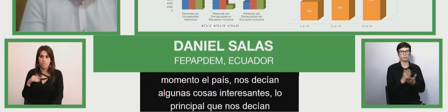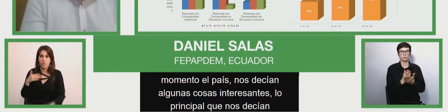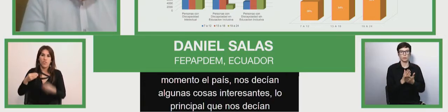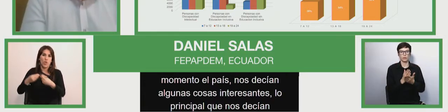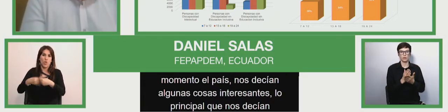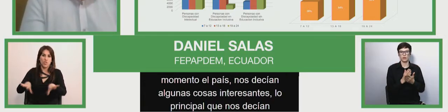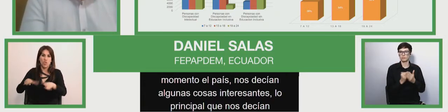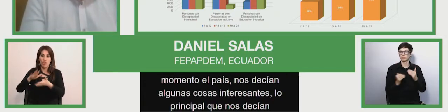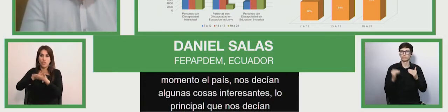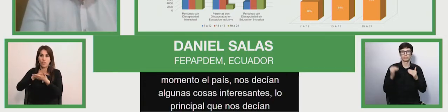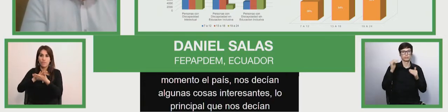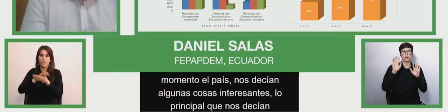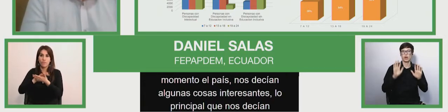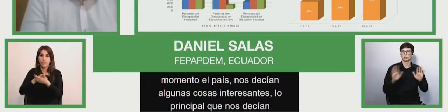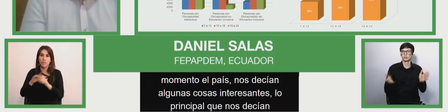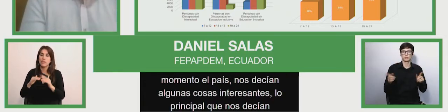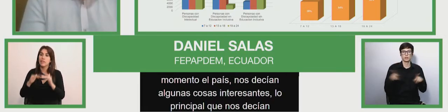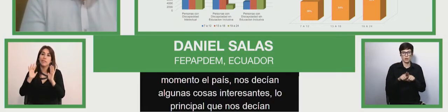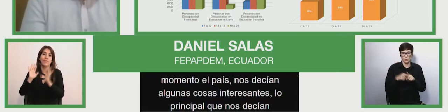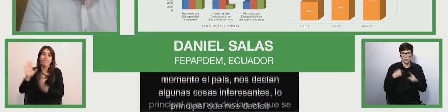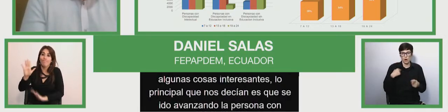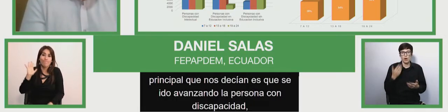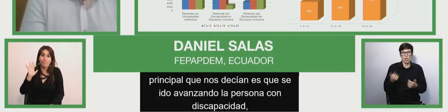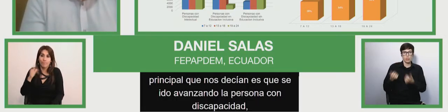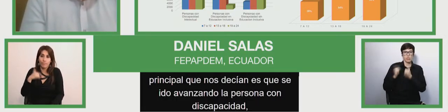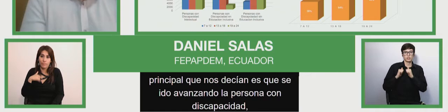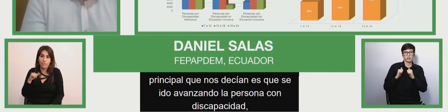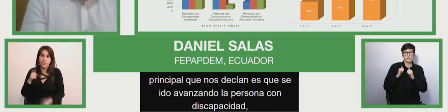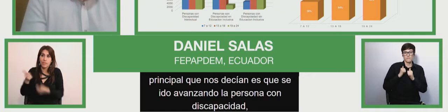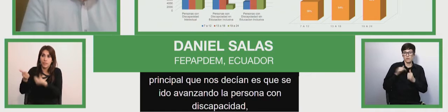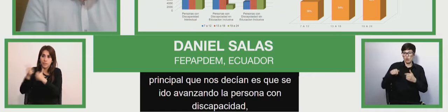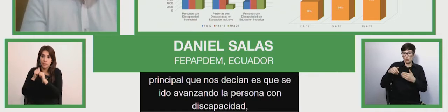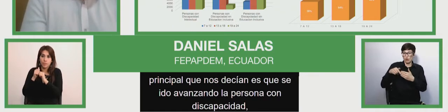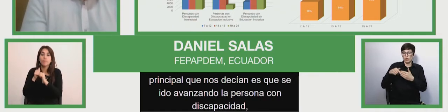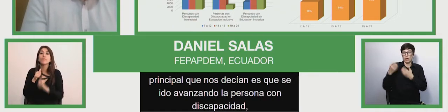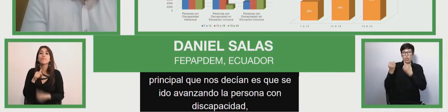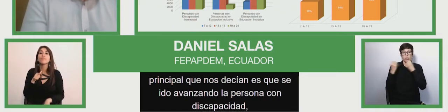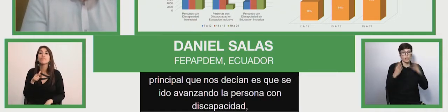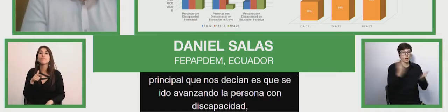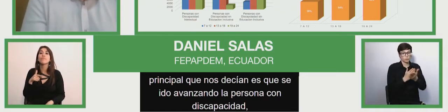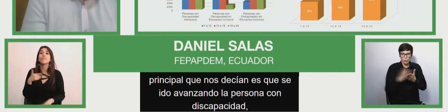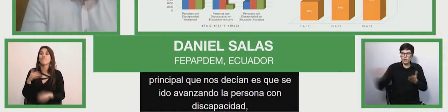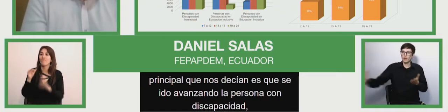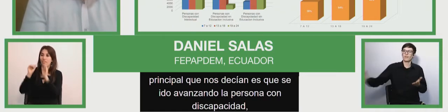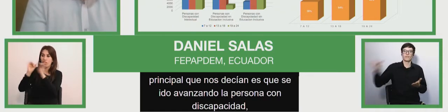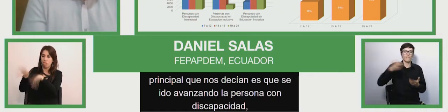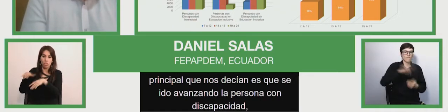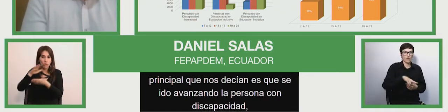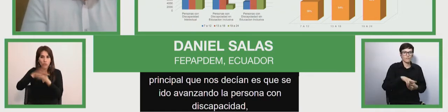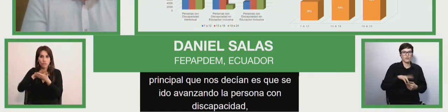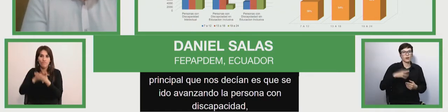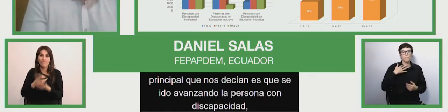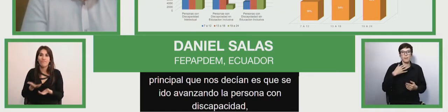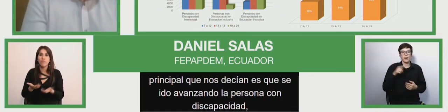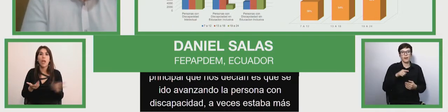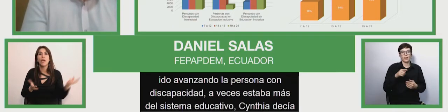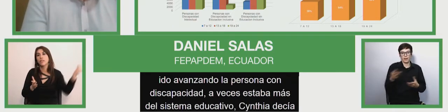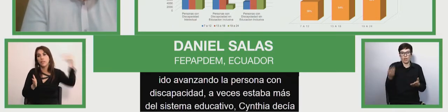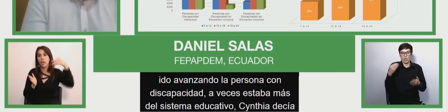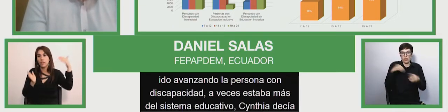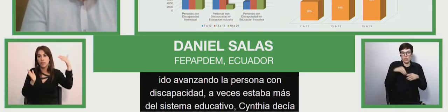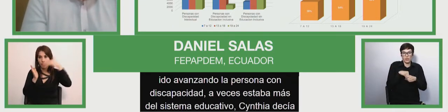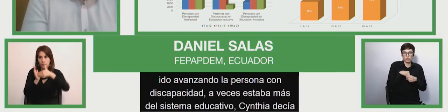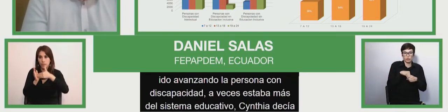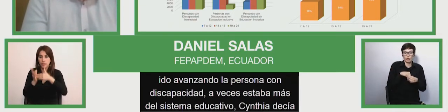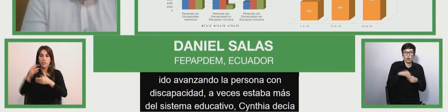Cintia nos decía hace un momento que el reto era traer a todos ellos que estaban afuera. En nuestro caso, el reto también era evitar que los que estaban dentro sigan